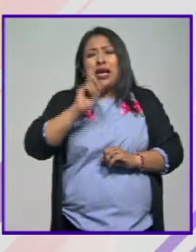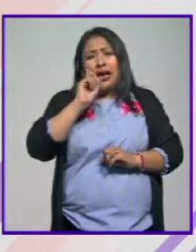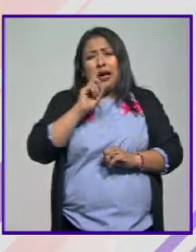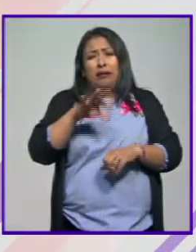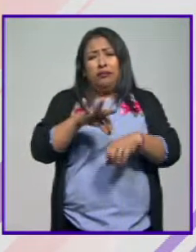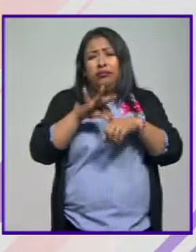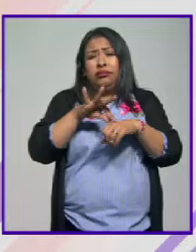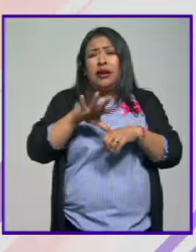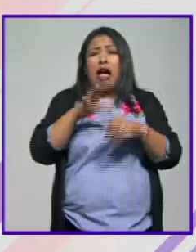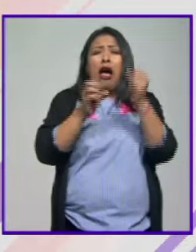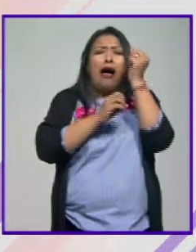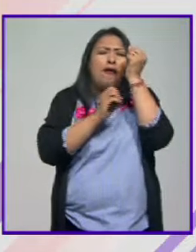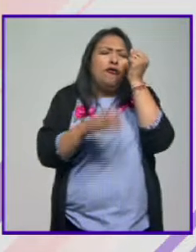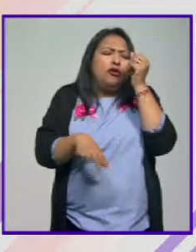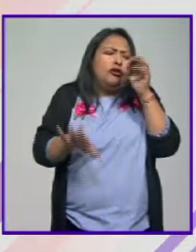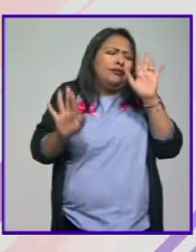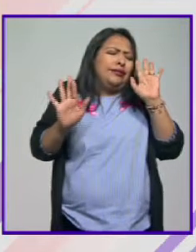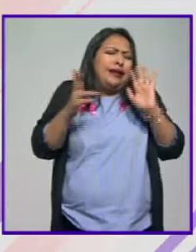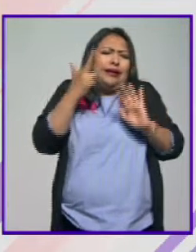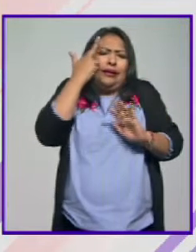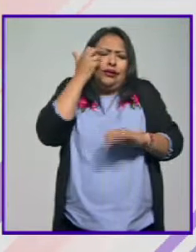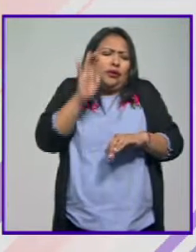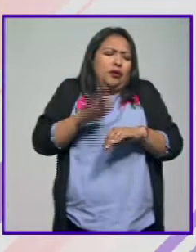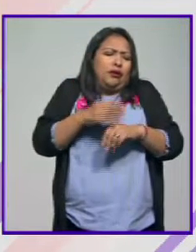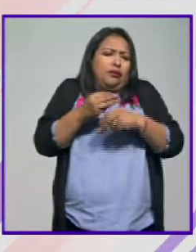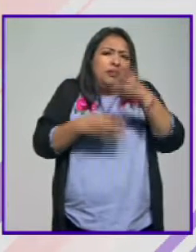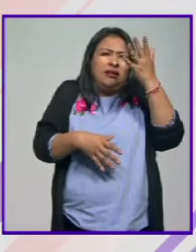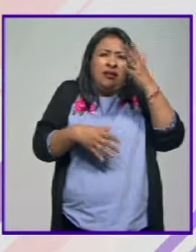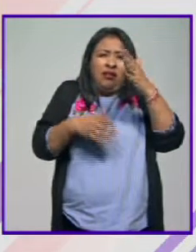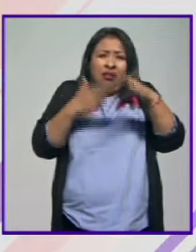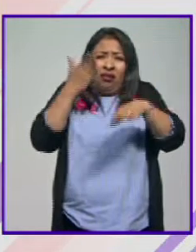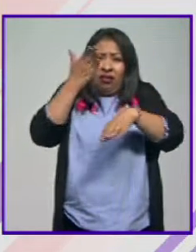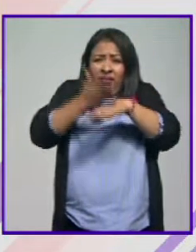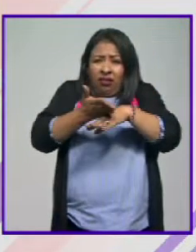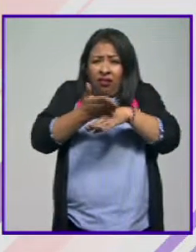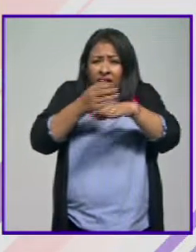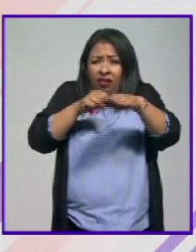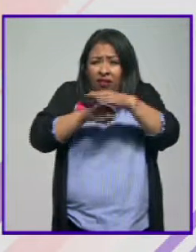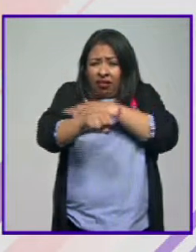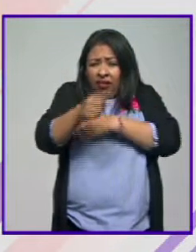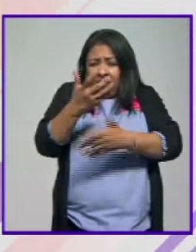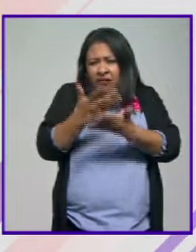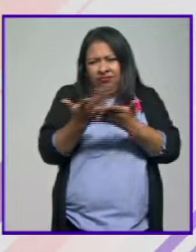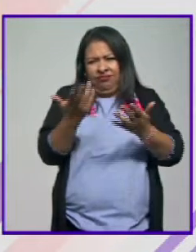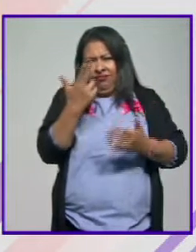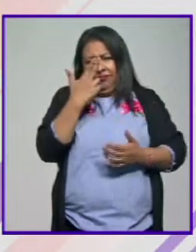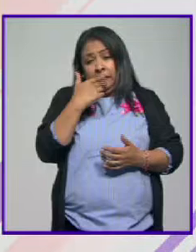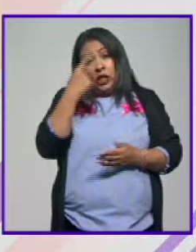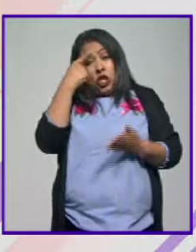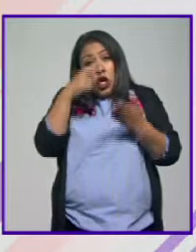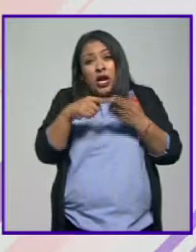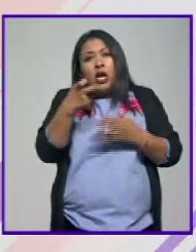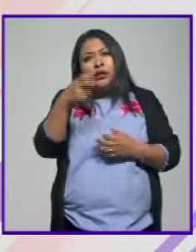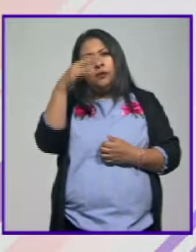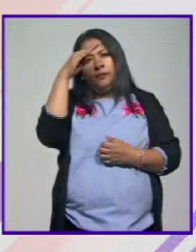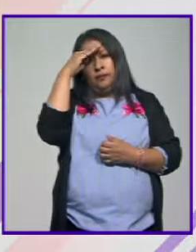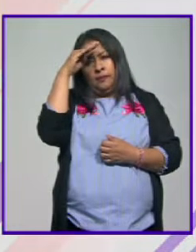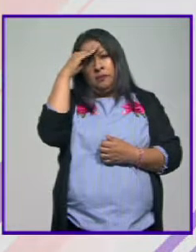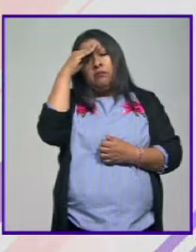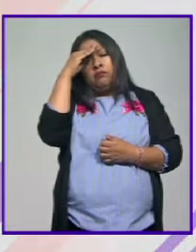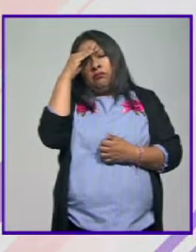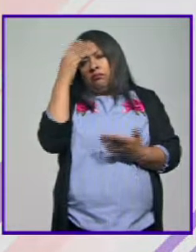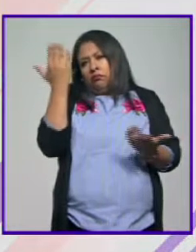vivió un aborto por la razón que sea, esté en la cárcel. Entonces, bueno, eso yo creo que es una reflexión